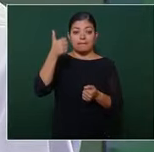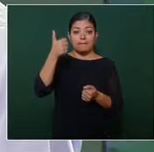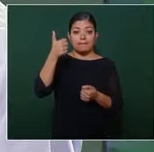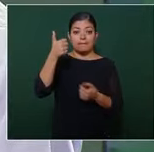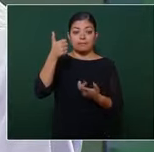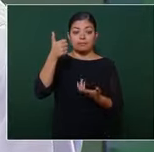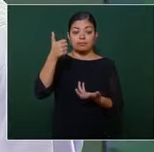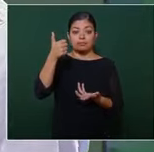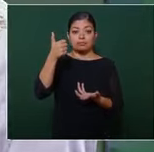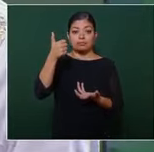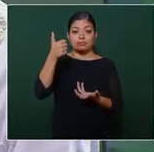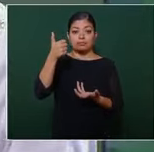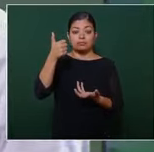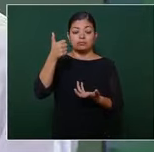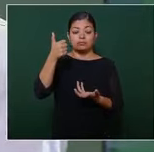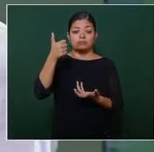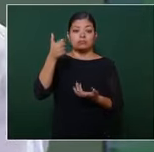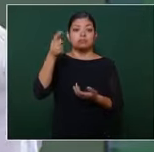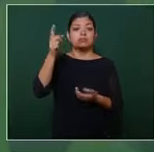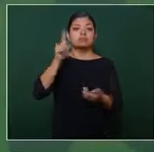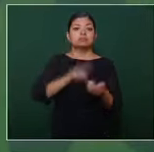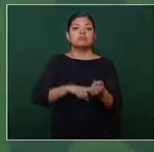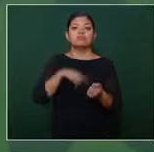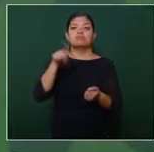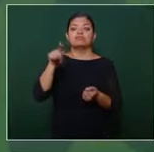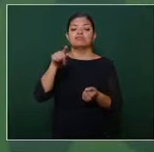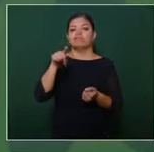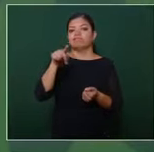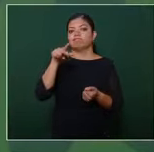que protestó